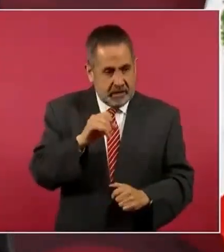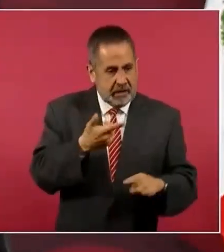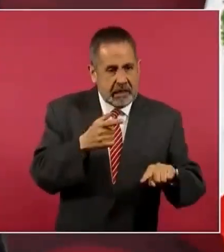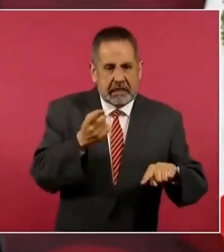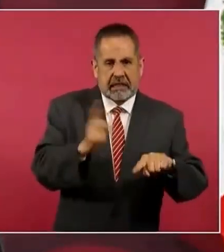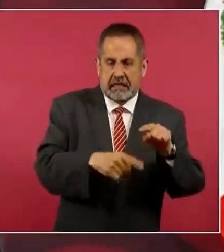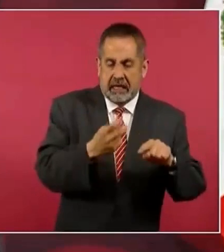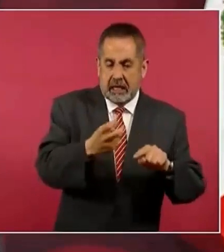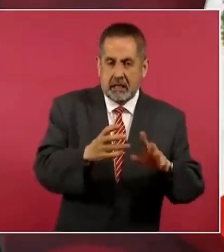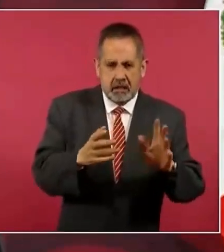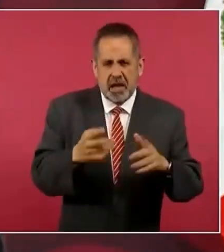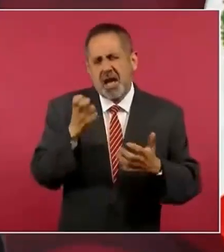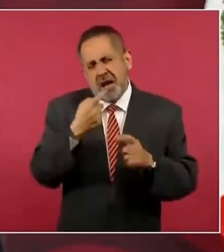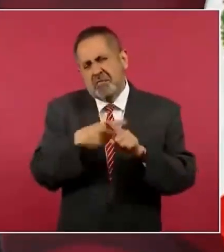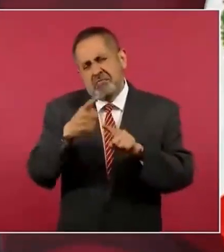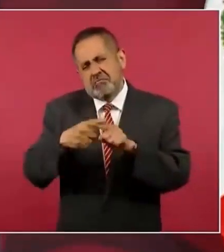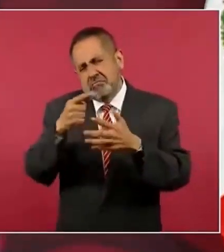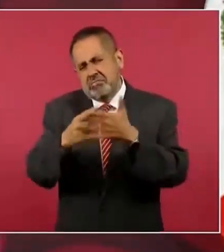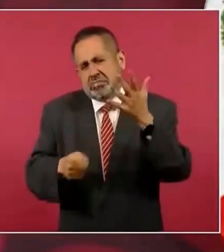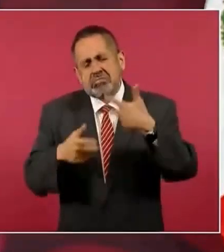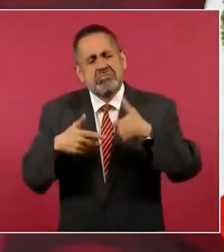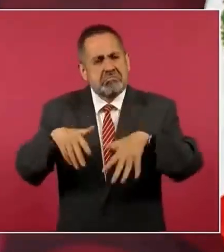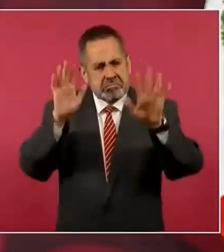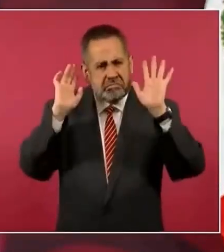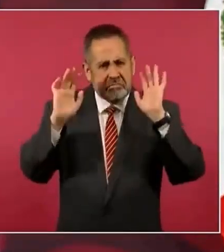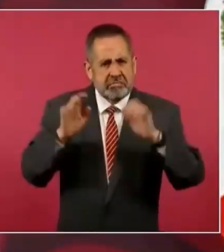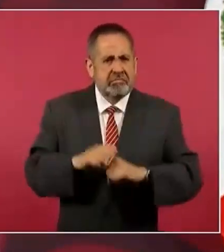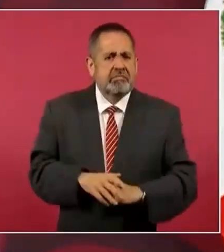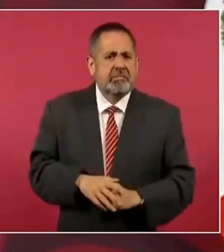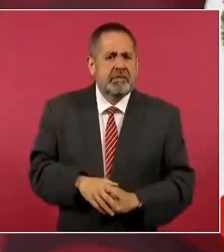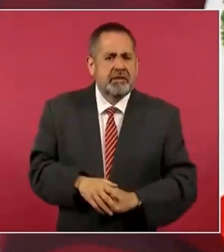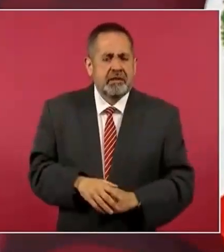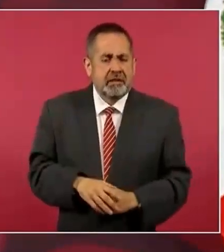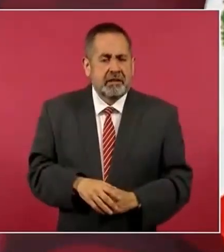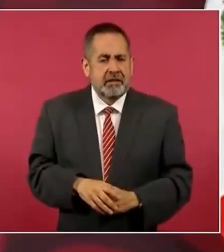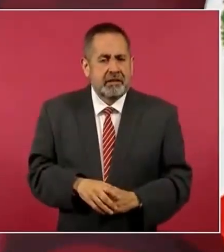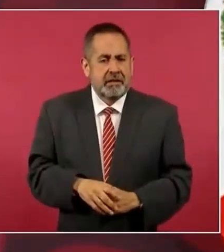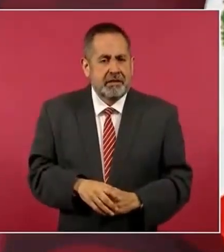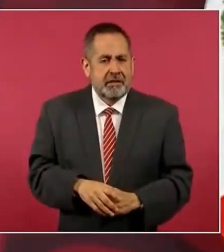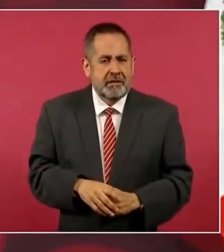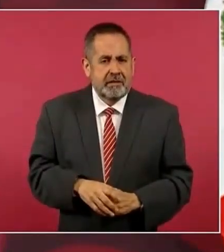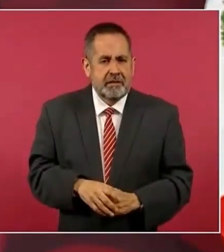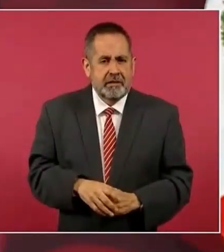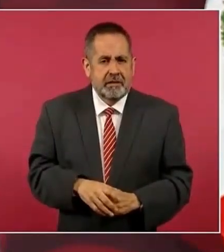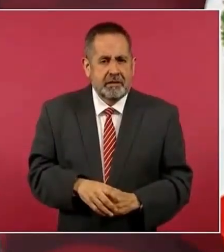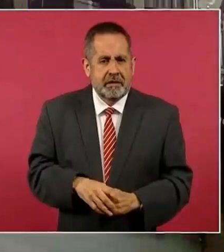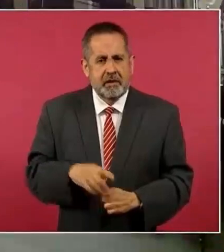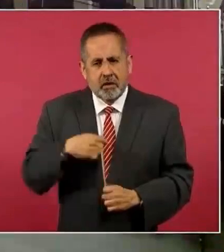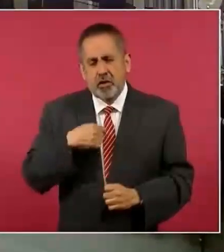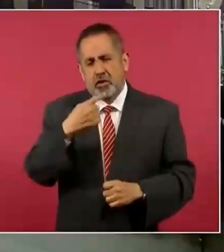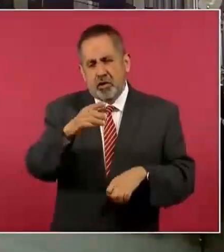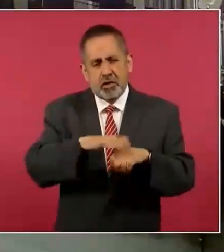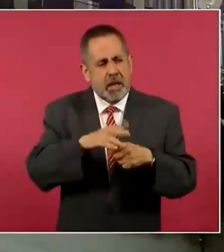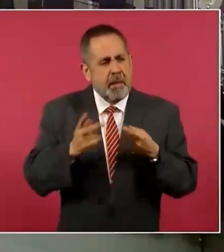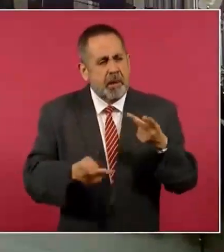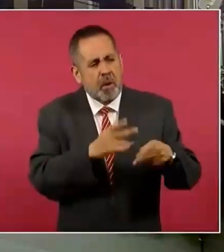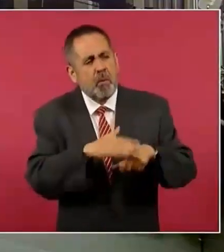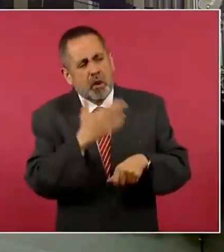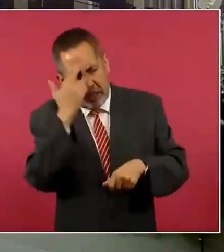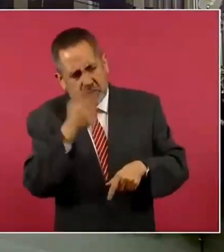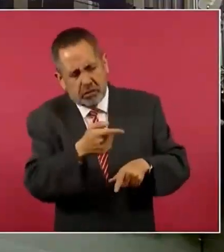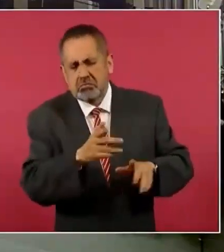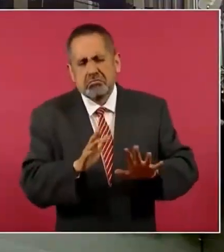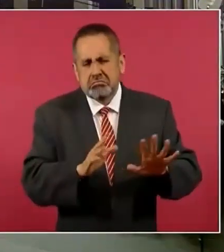y así otros, pero digo, yo no estoy aquí para hacerle ningún cuestionamiento.